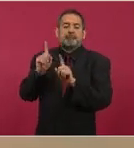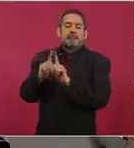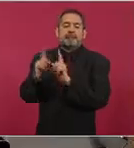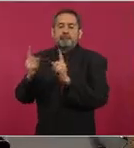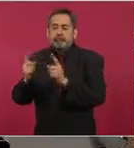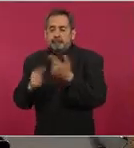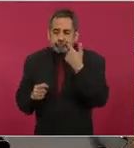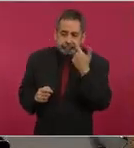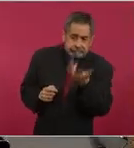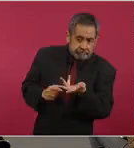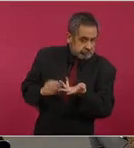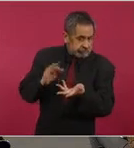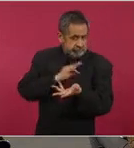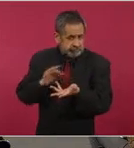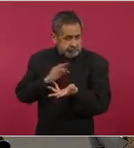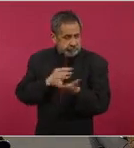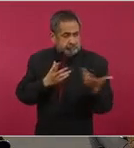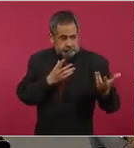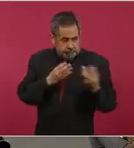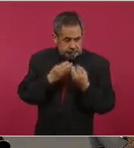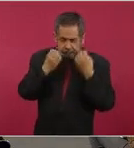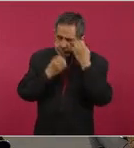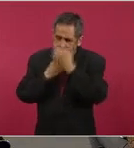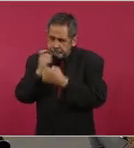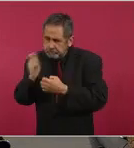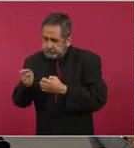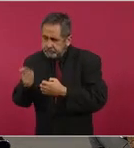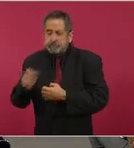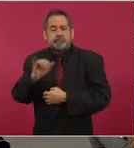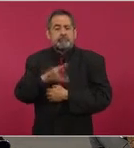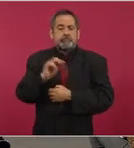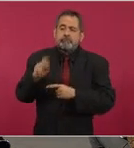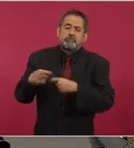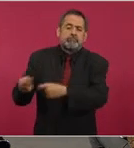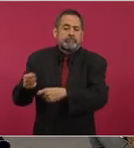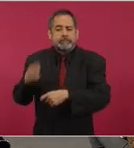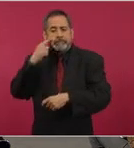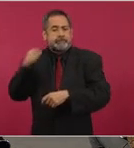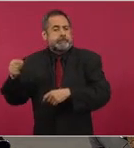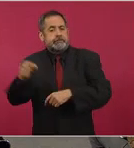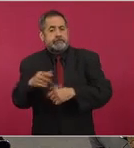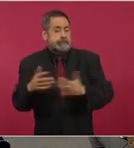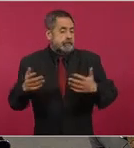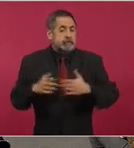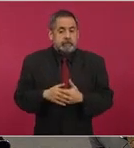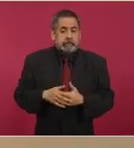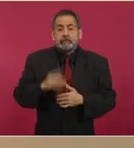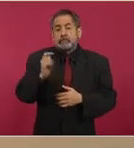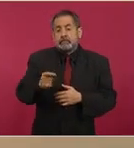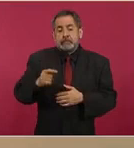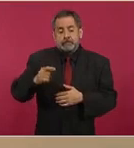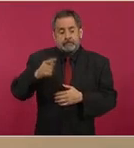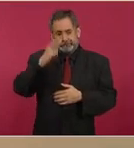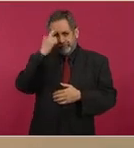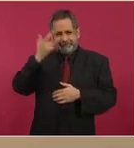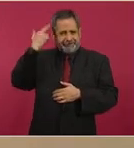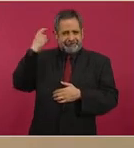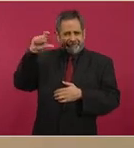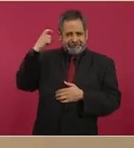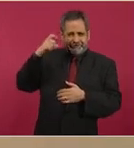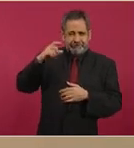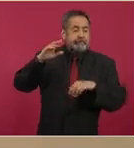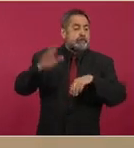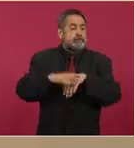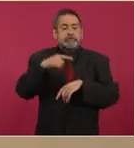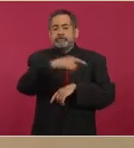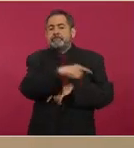sanciones, su capacidad operativa. Esto es muy importante porque gran parte de la responsabilidad del evento de Querétaro fue